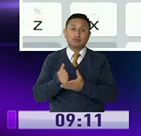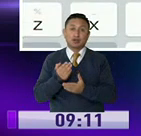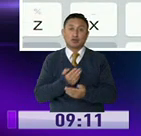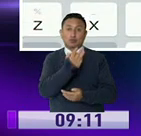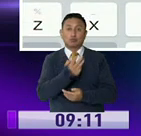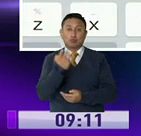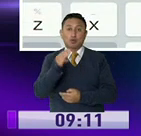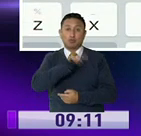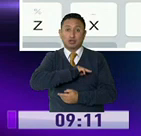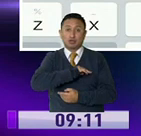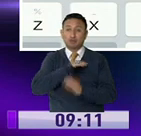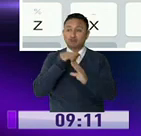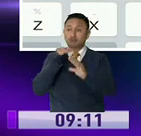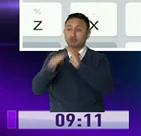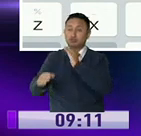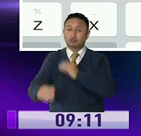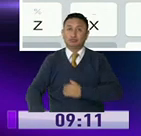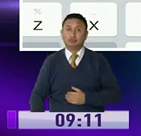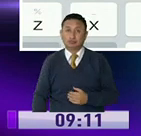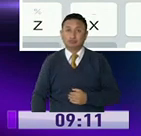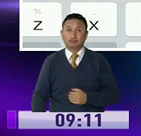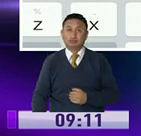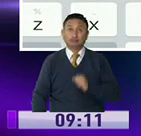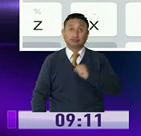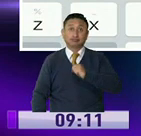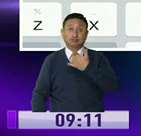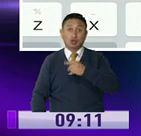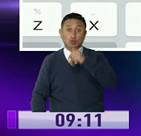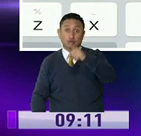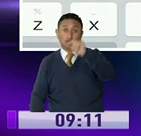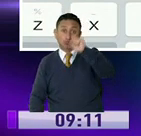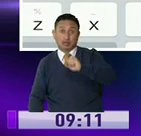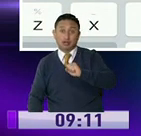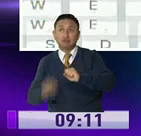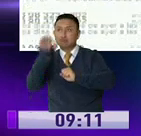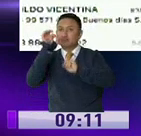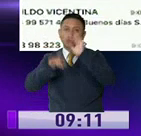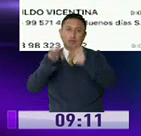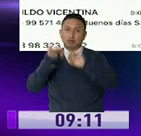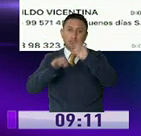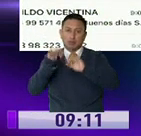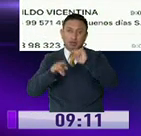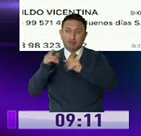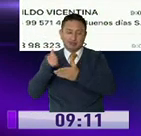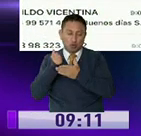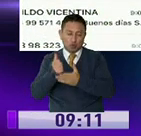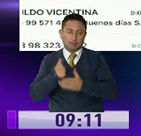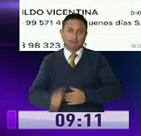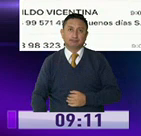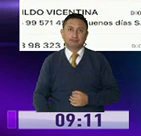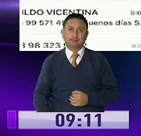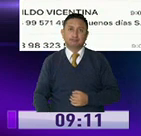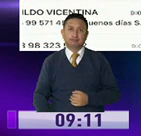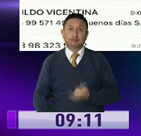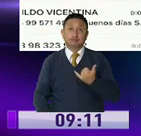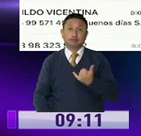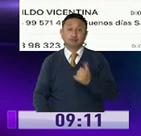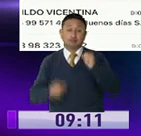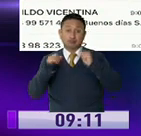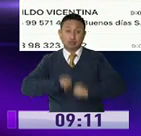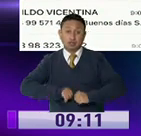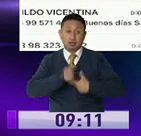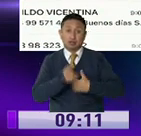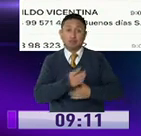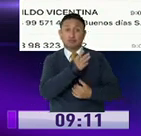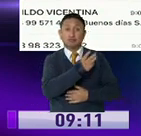Tiene que, mandamos el link del municipio y de esta manera usted cuéntele y seguro le va a encontrar la ayuda. En este momento también puede usted ingresar